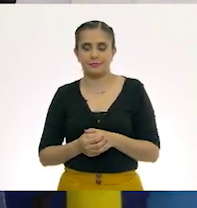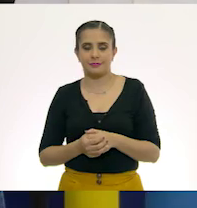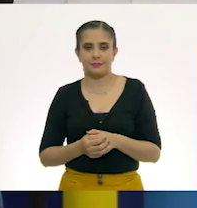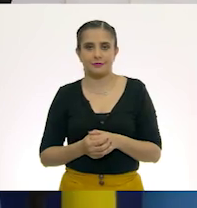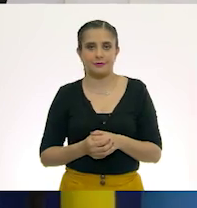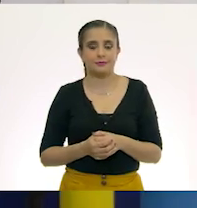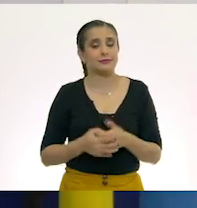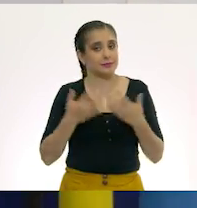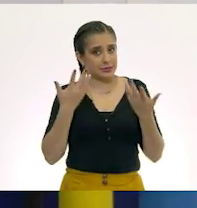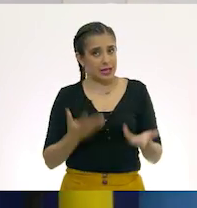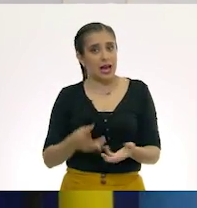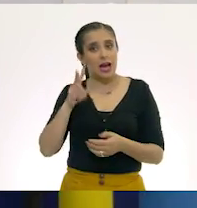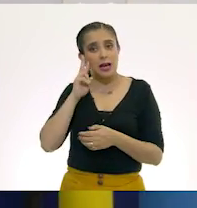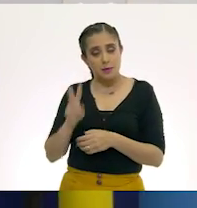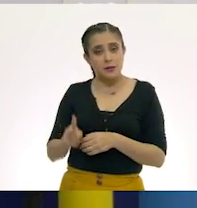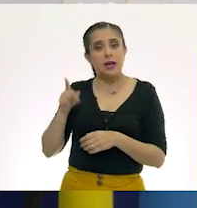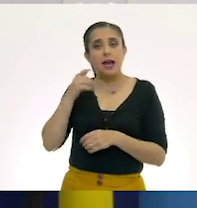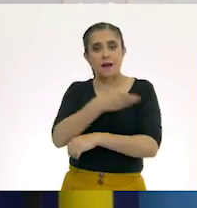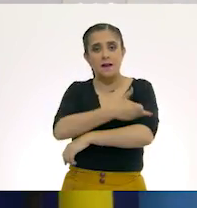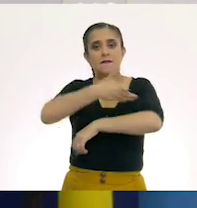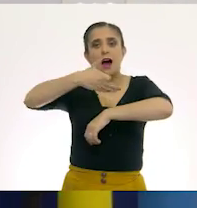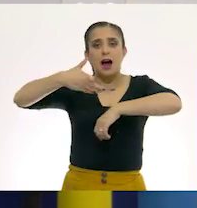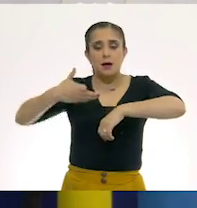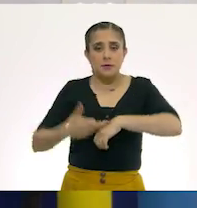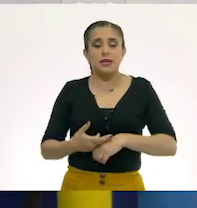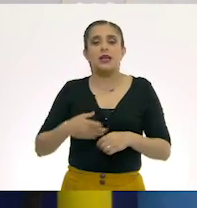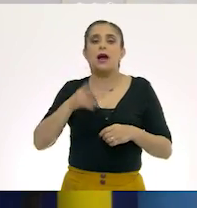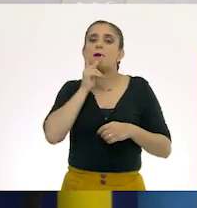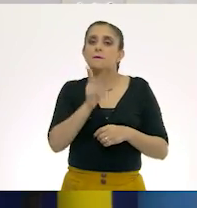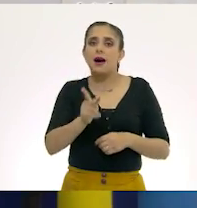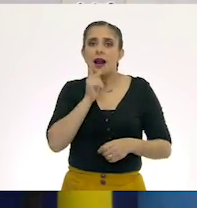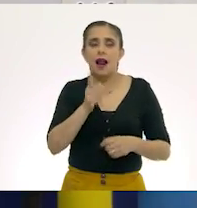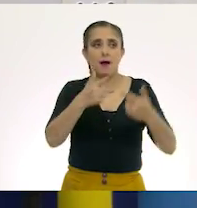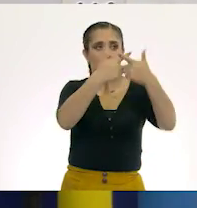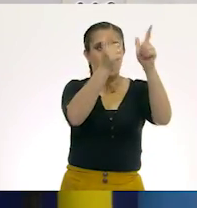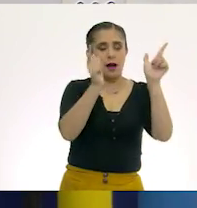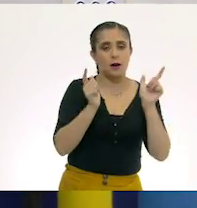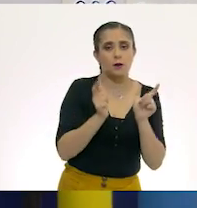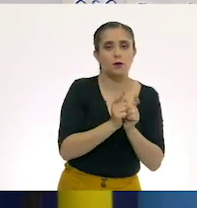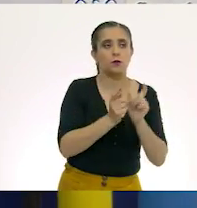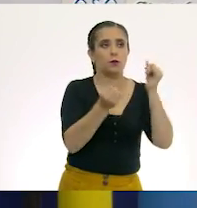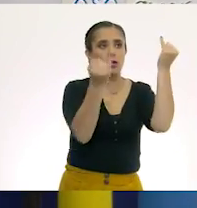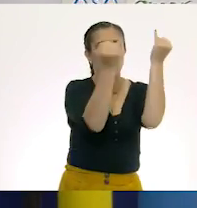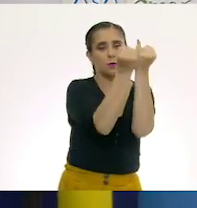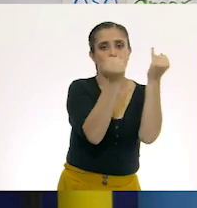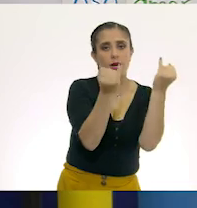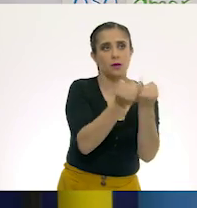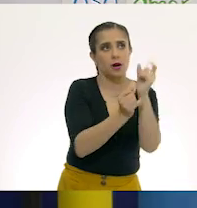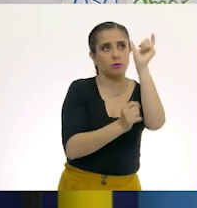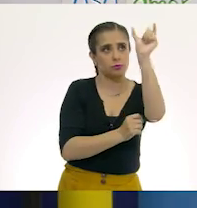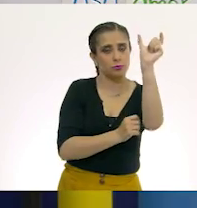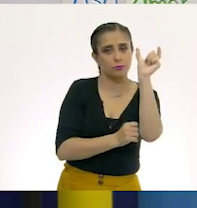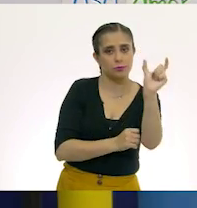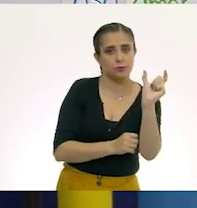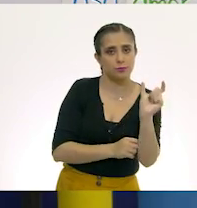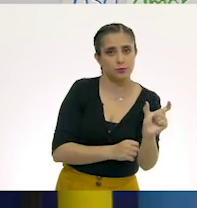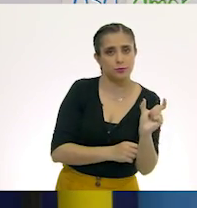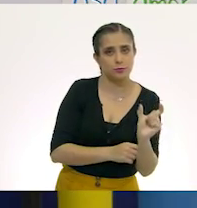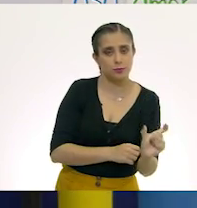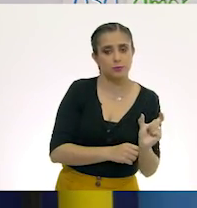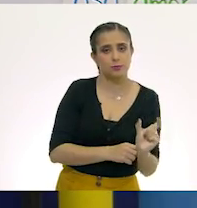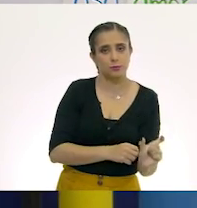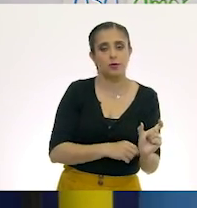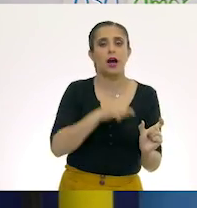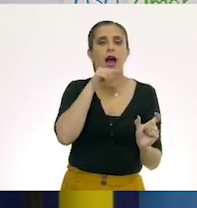Hoy vimos las familias léxicas, es decir, las familias de palabras que tienen una misma raíz y que pueden